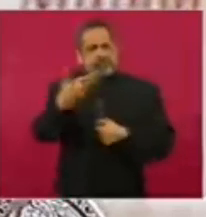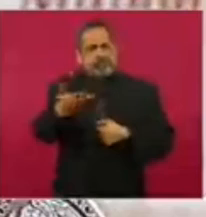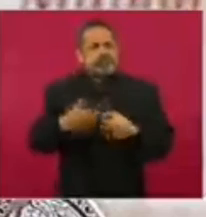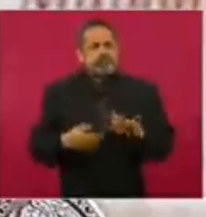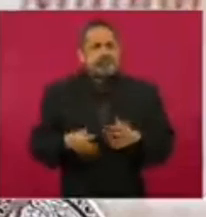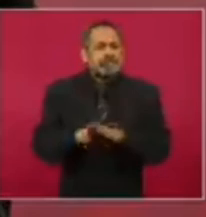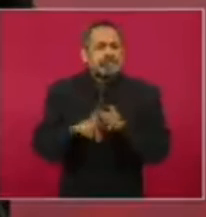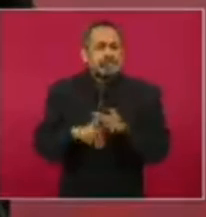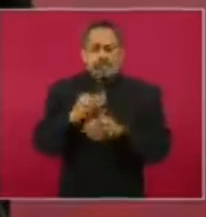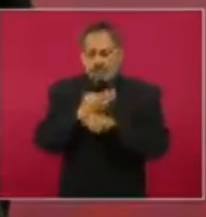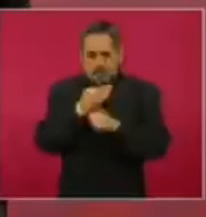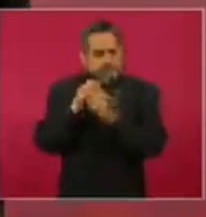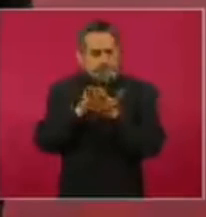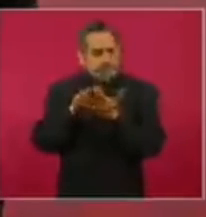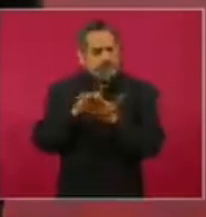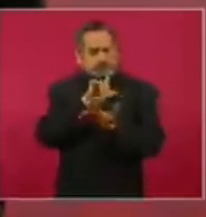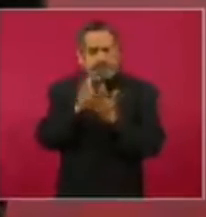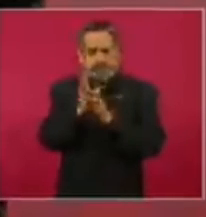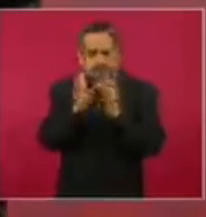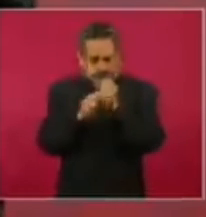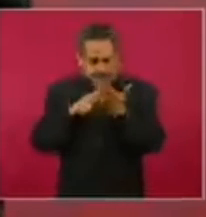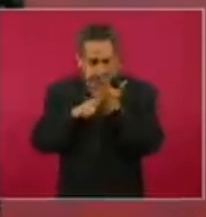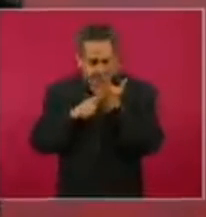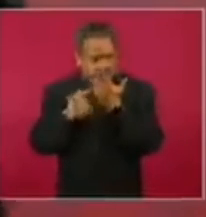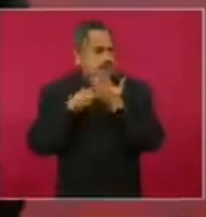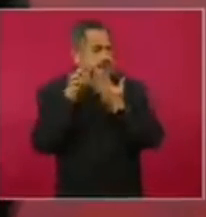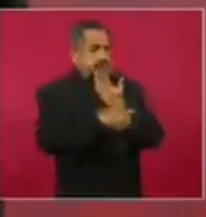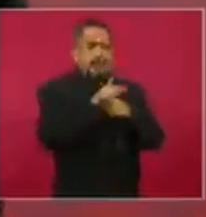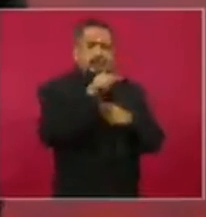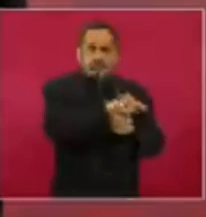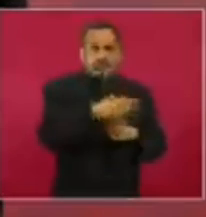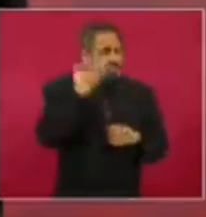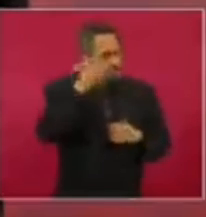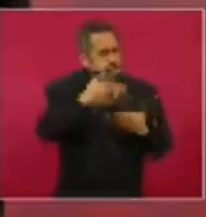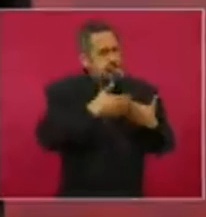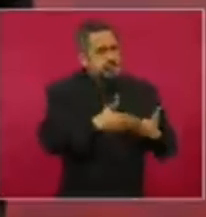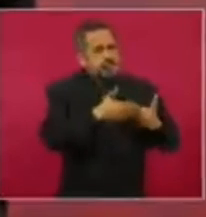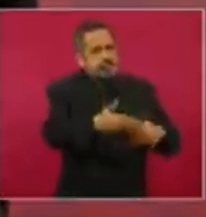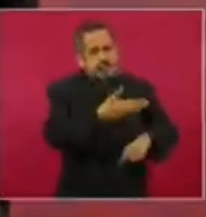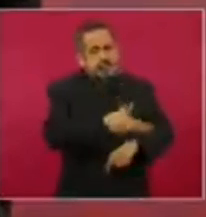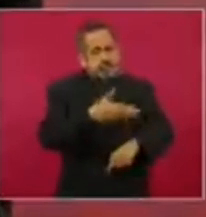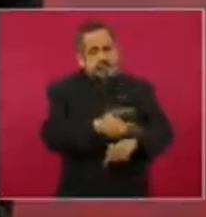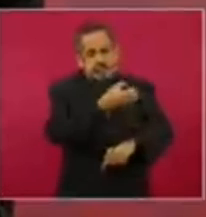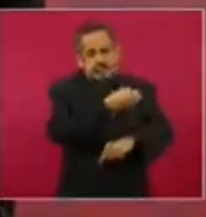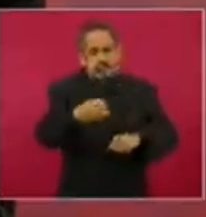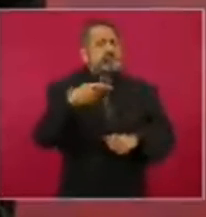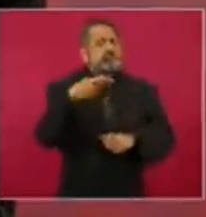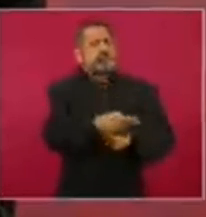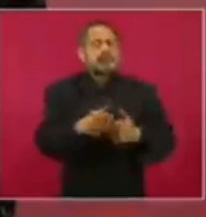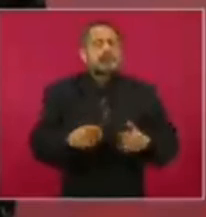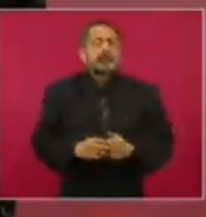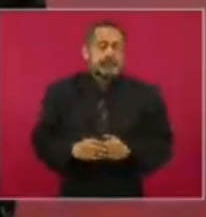términos en los que legalmente está obligado el instituto, en las etapas del procedimiento y